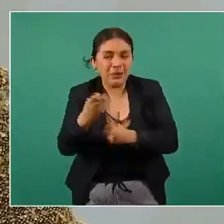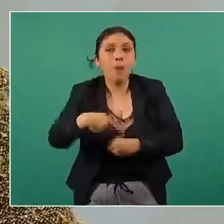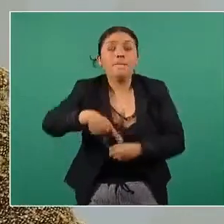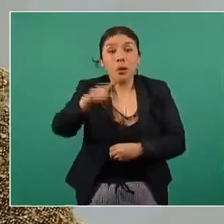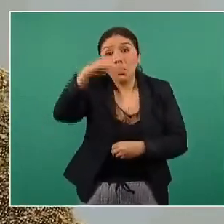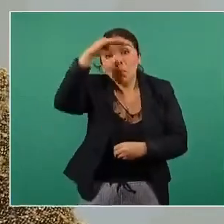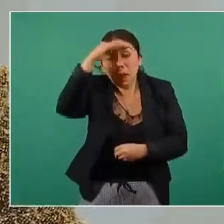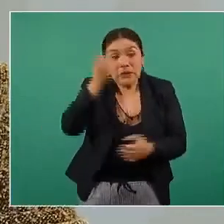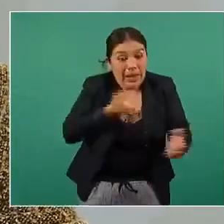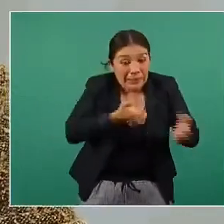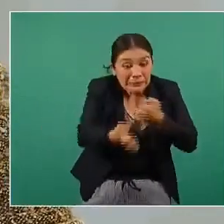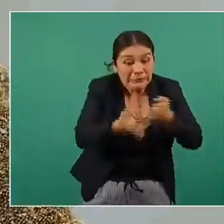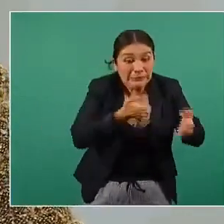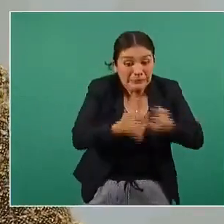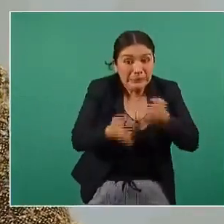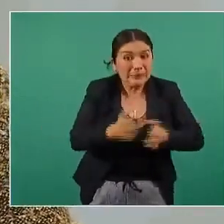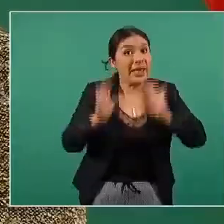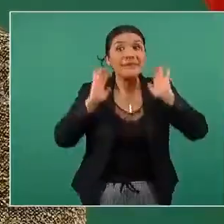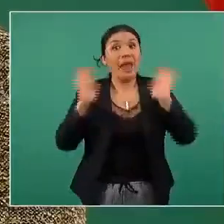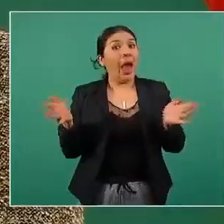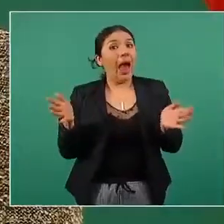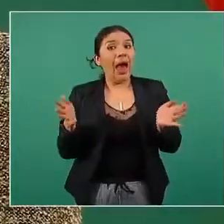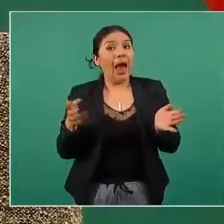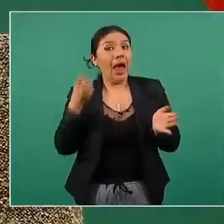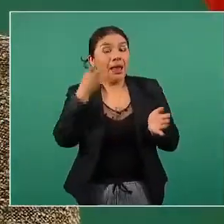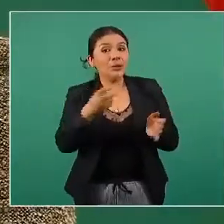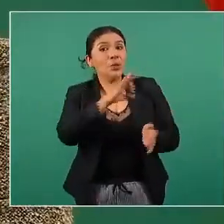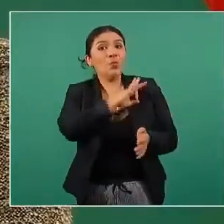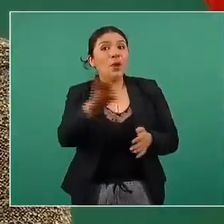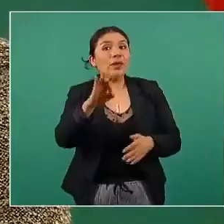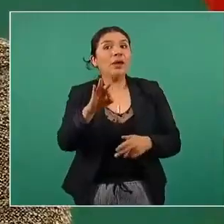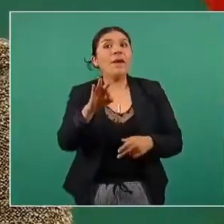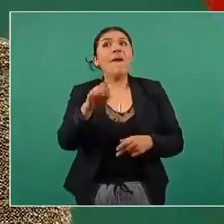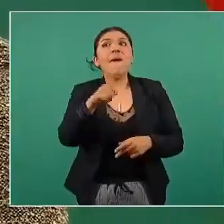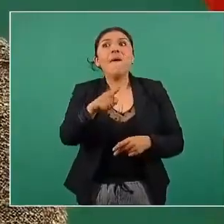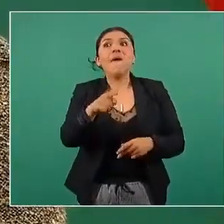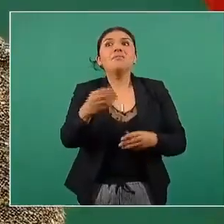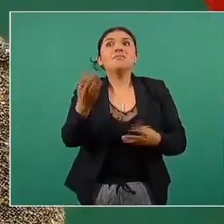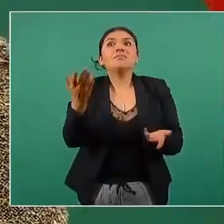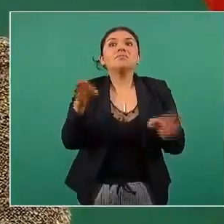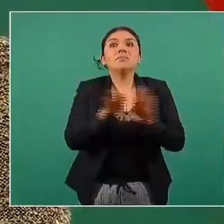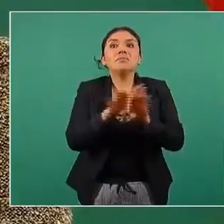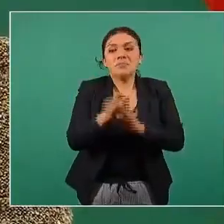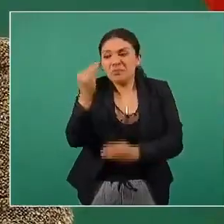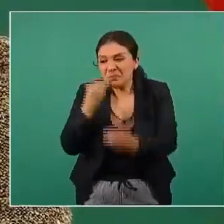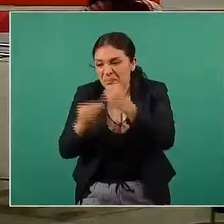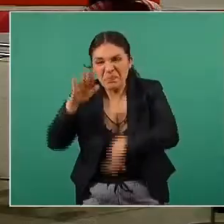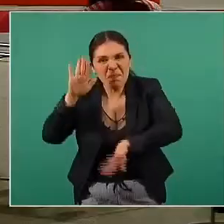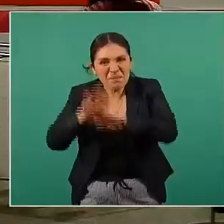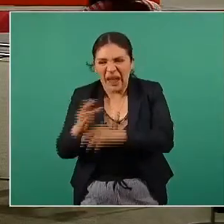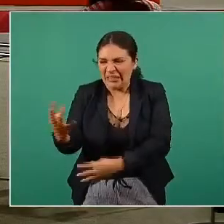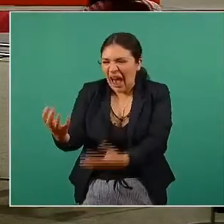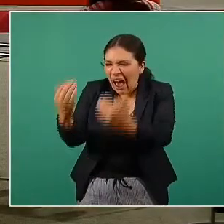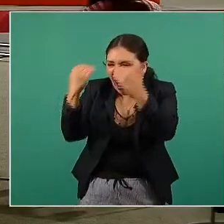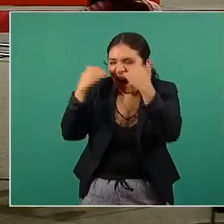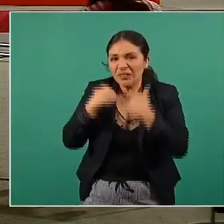física quiere decir que ya podemos tener una ingesta dietética